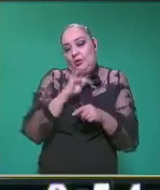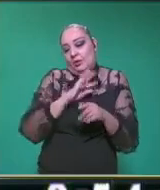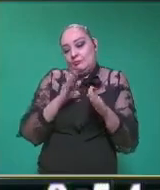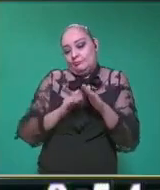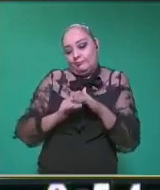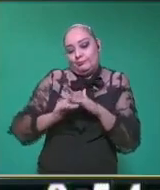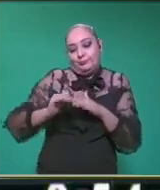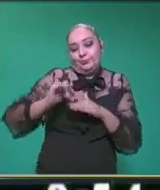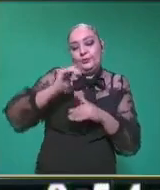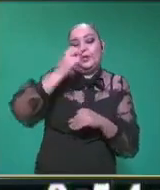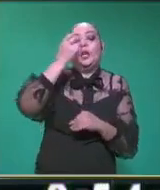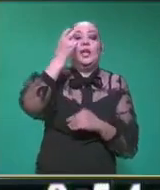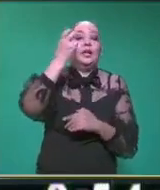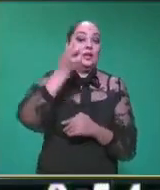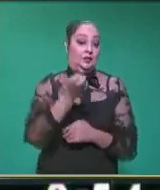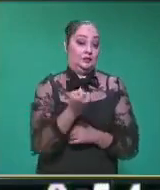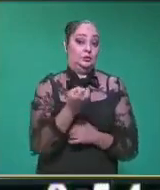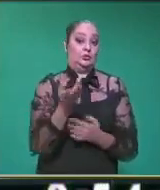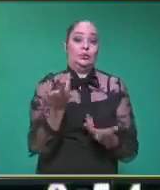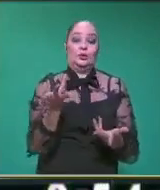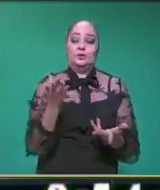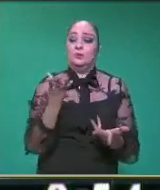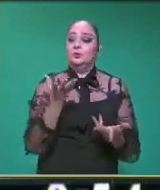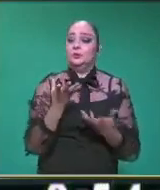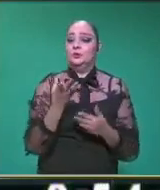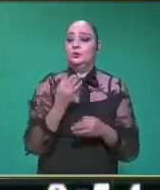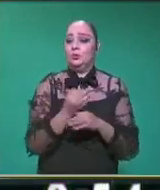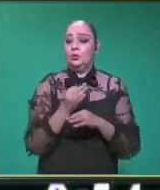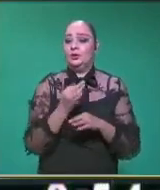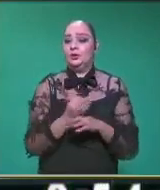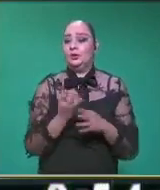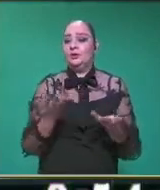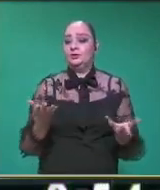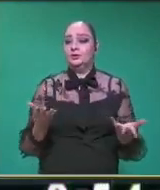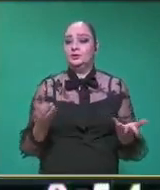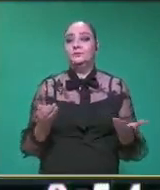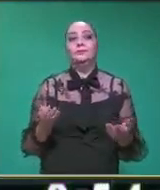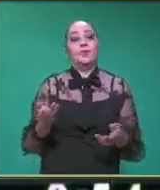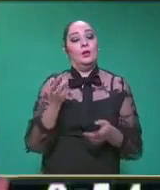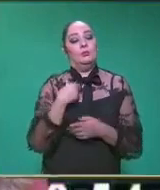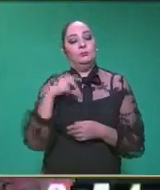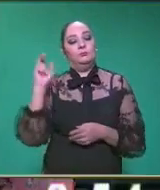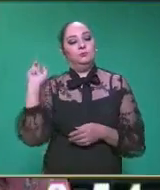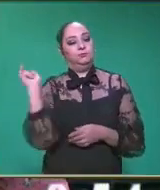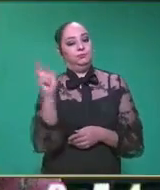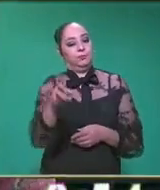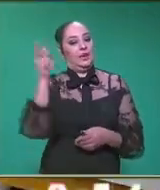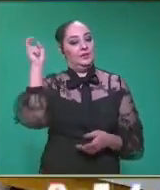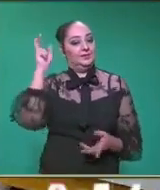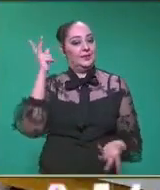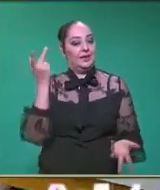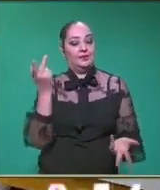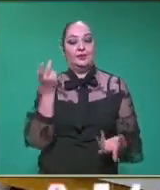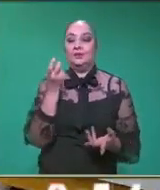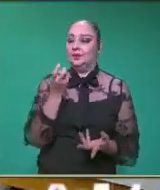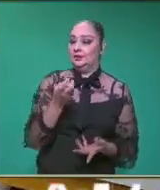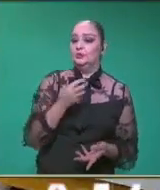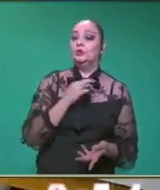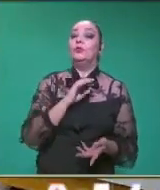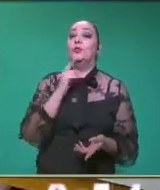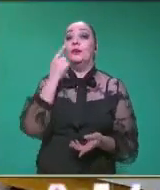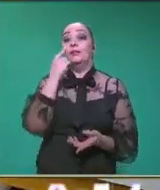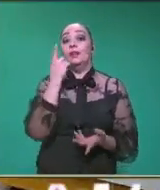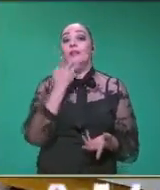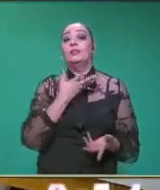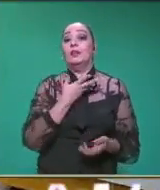se podría relacionar a la habilidad que estamos realizando es la de lanzar. Es un tipo de lanzamiento que podemos hacer, pero incluye, fíjense,